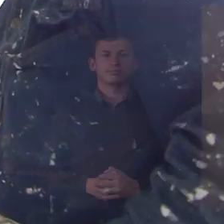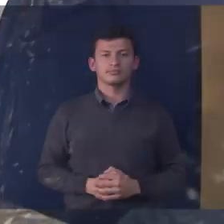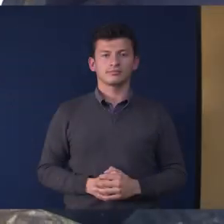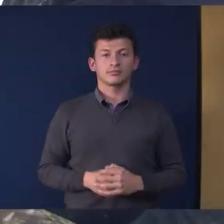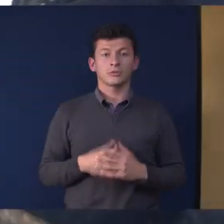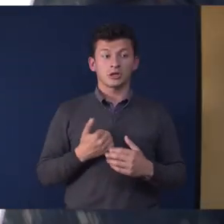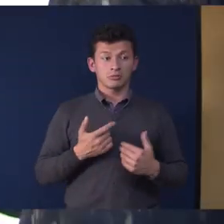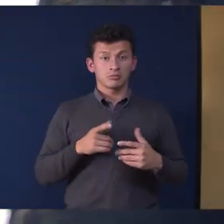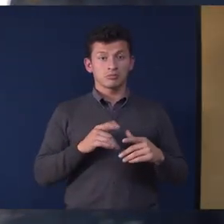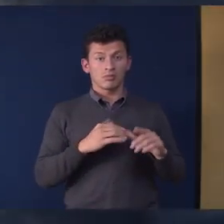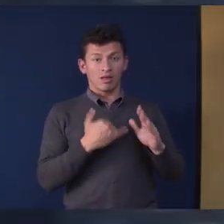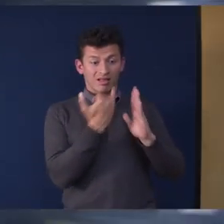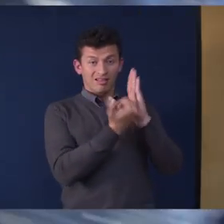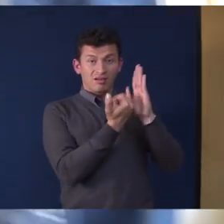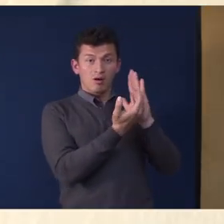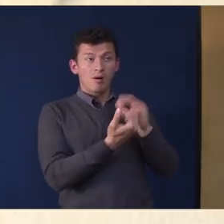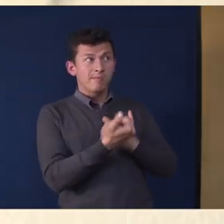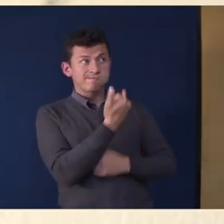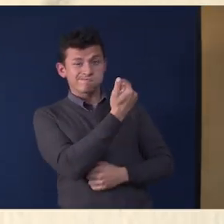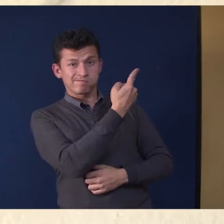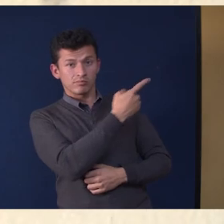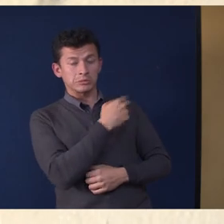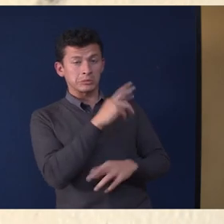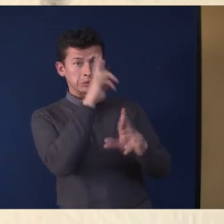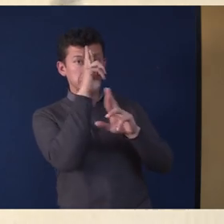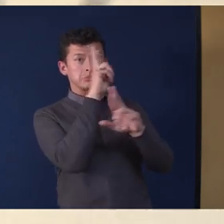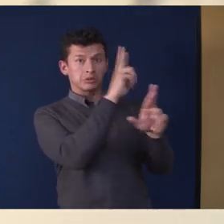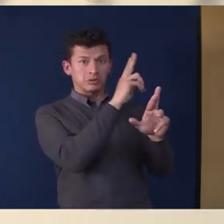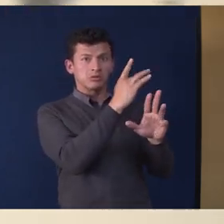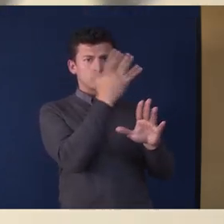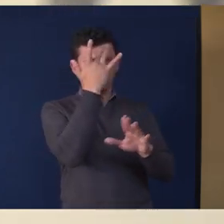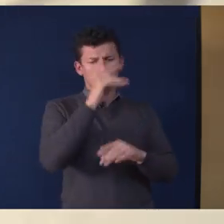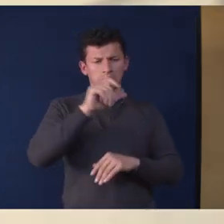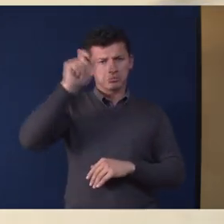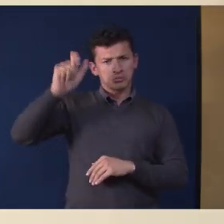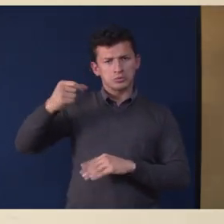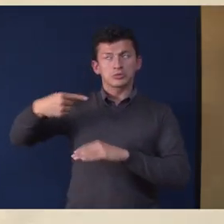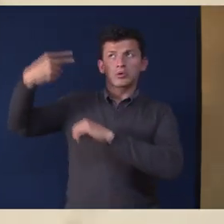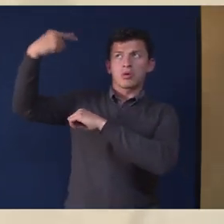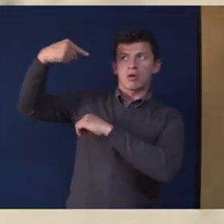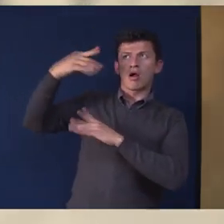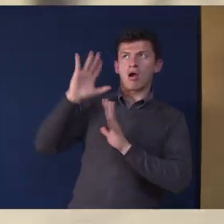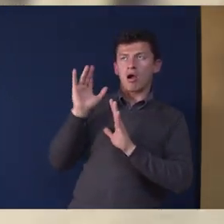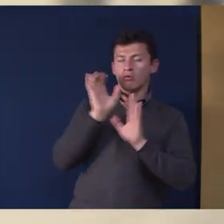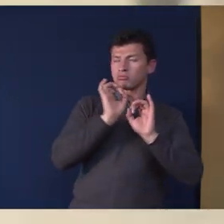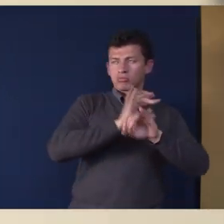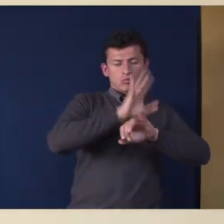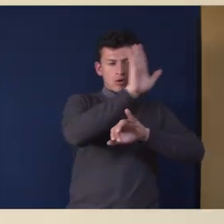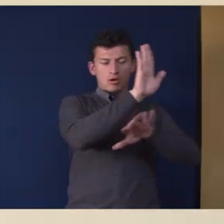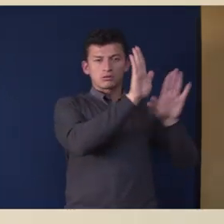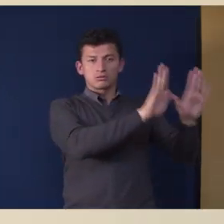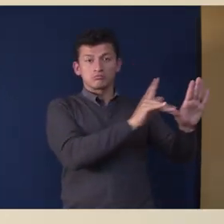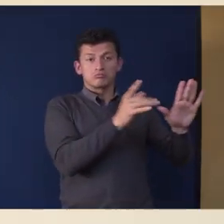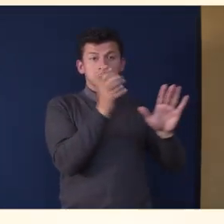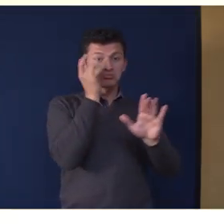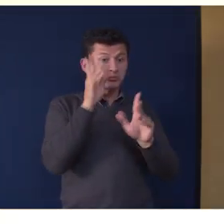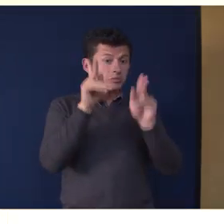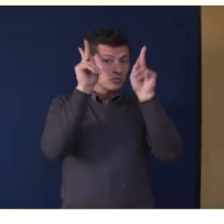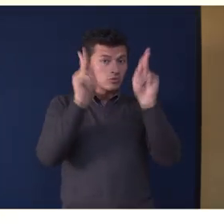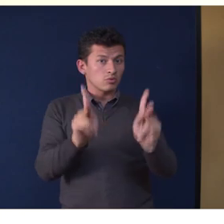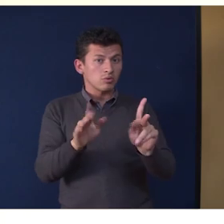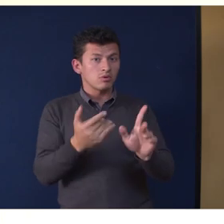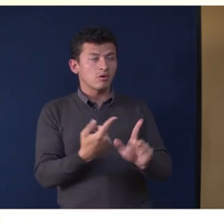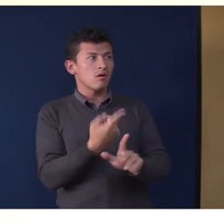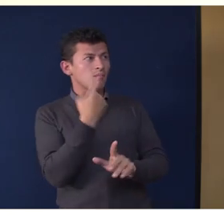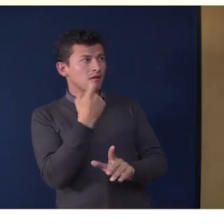Y se respeta este dibujo porque me dieron orden de que la dejara así. Seguramente algunos estudiantes estaban terminando ese